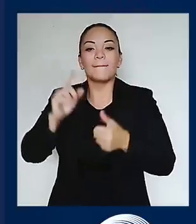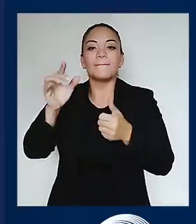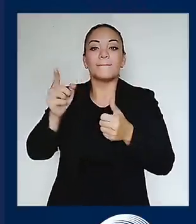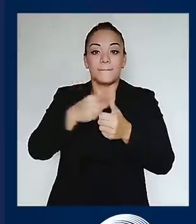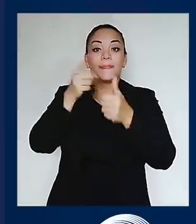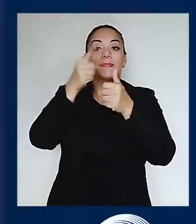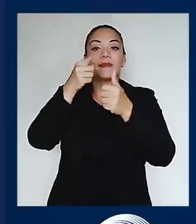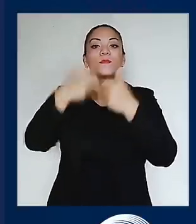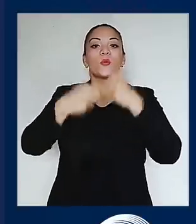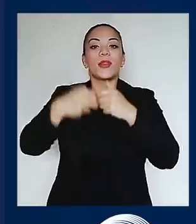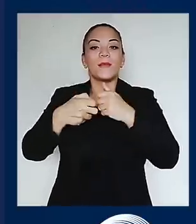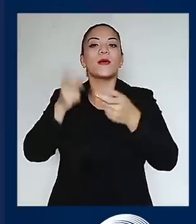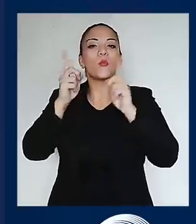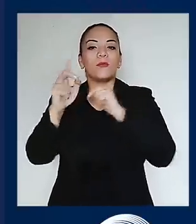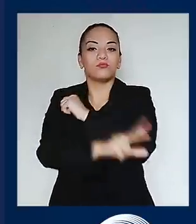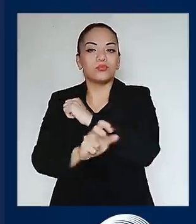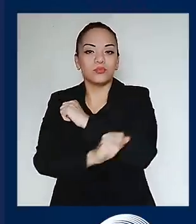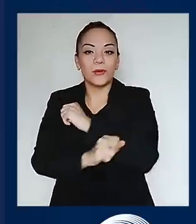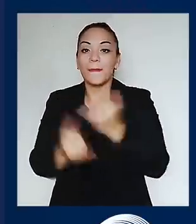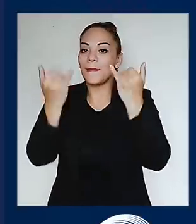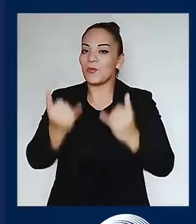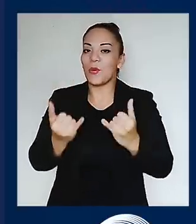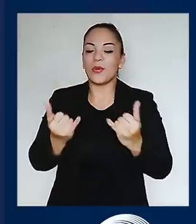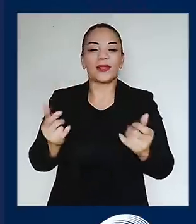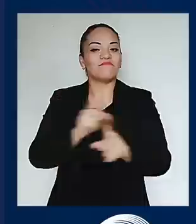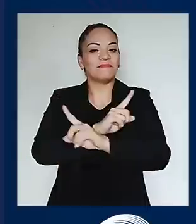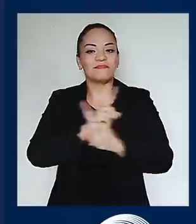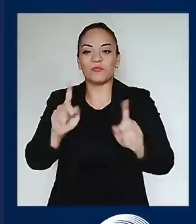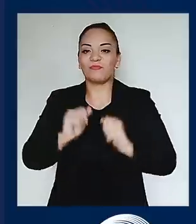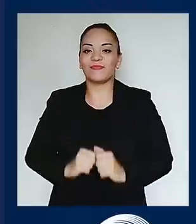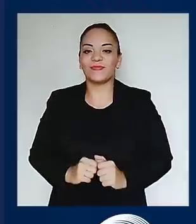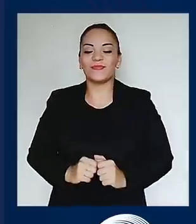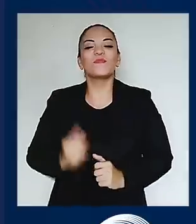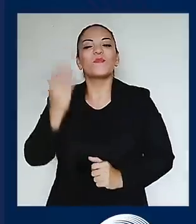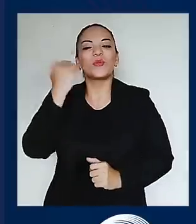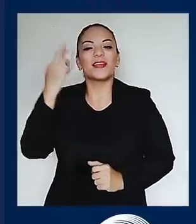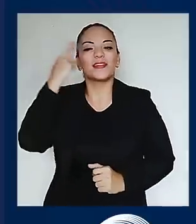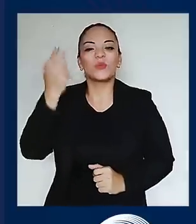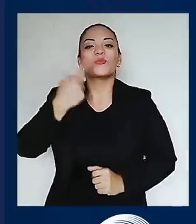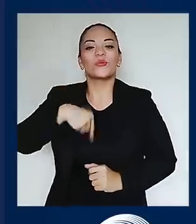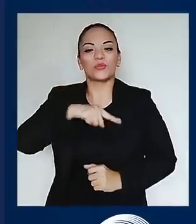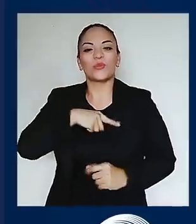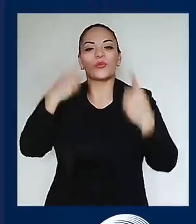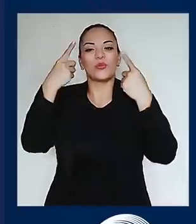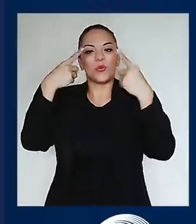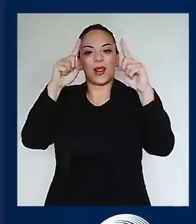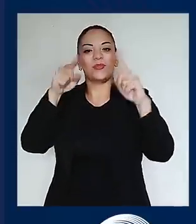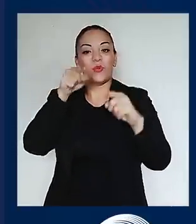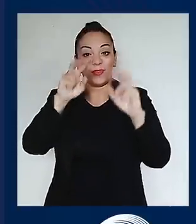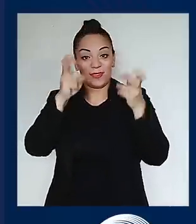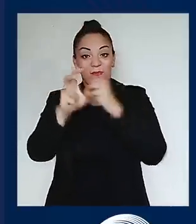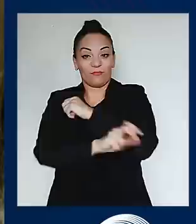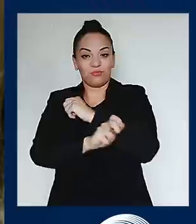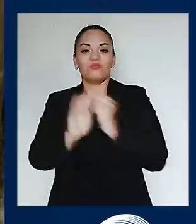el principal problema. Ya no. ¿Por qué? Porque estamos logrando vencerla.